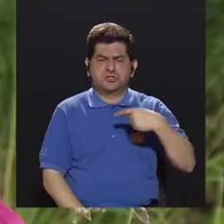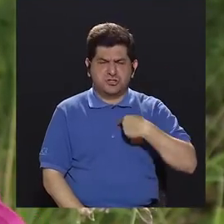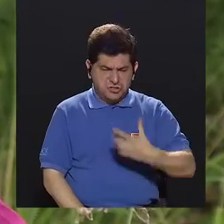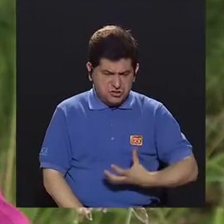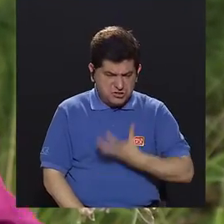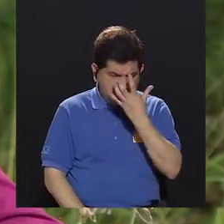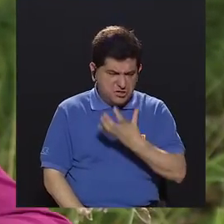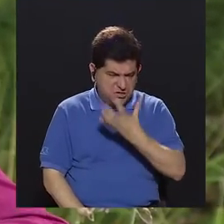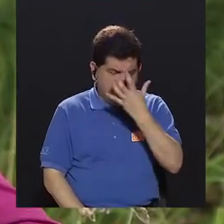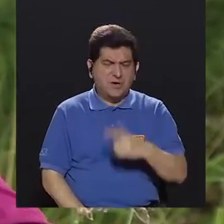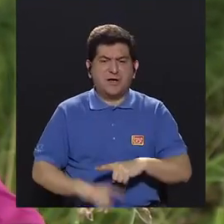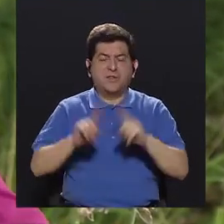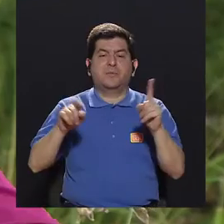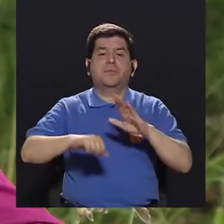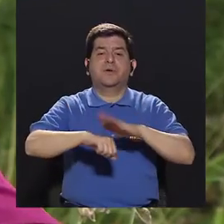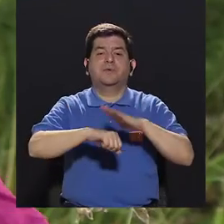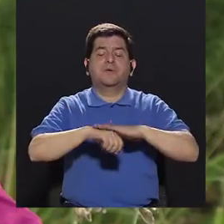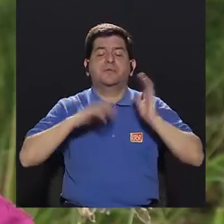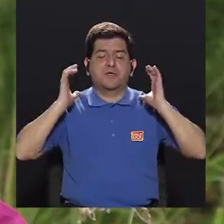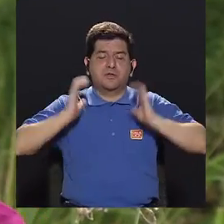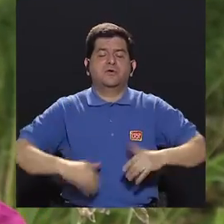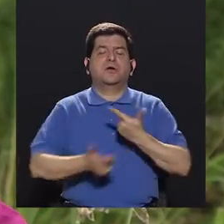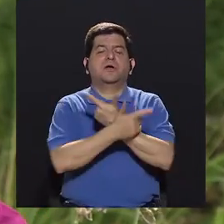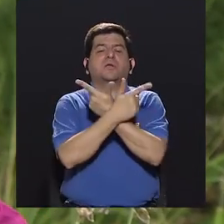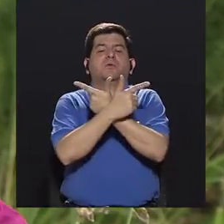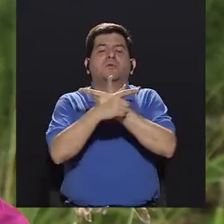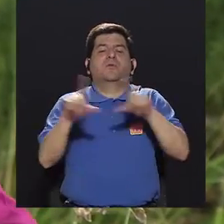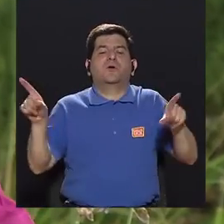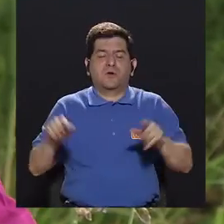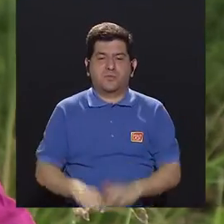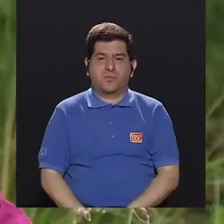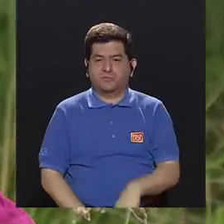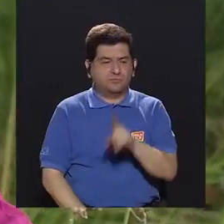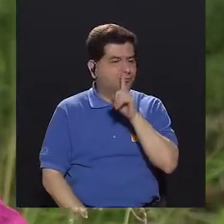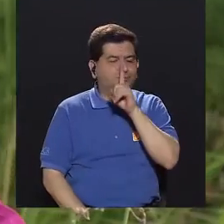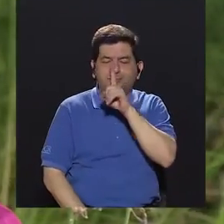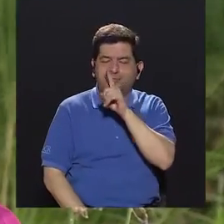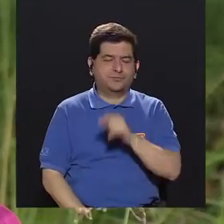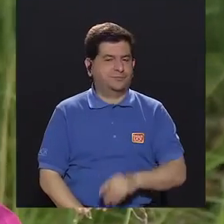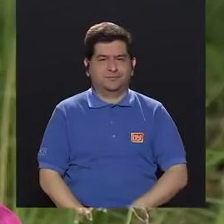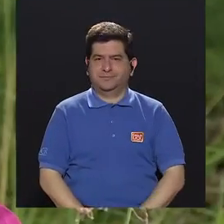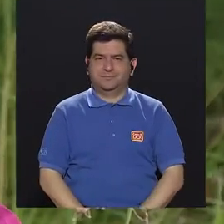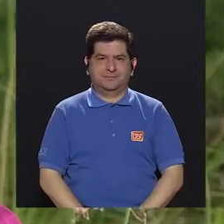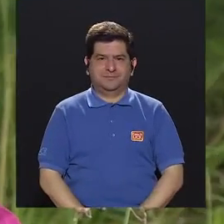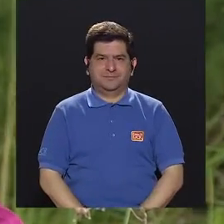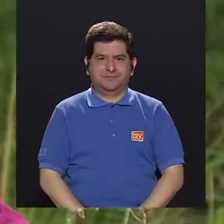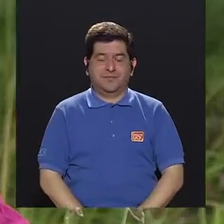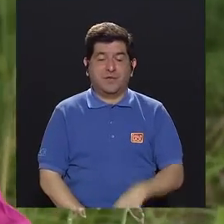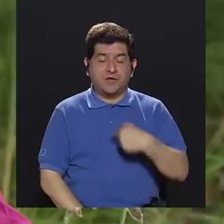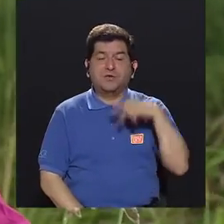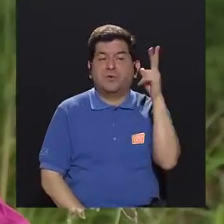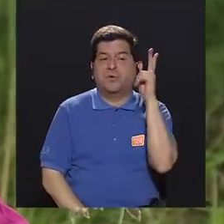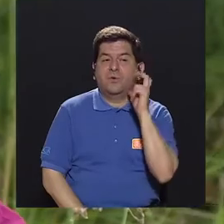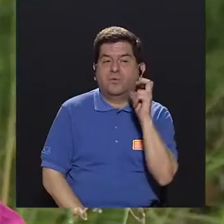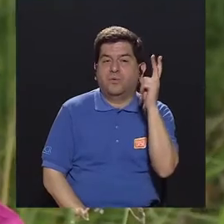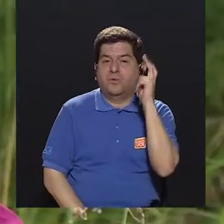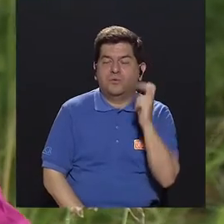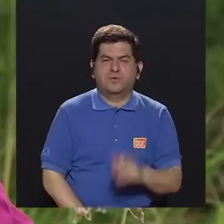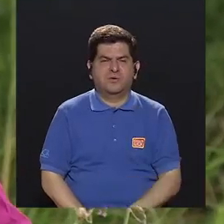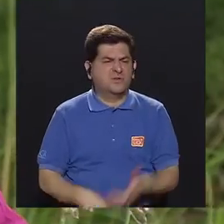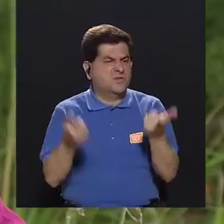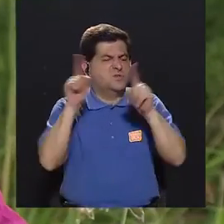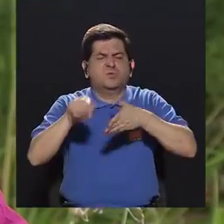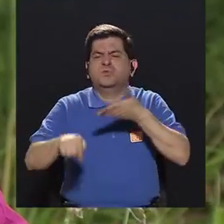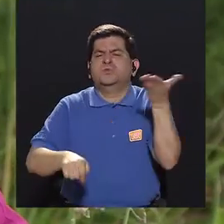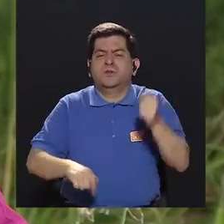estoy molesto bueno pero permito que mi cuerpo se desahogue no lo callo no lo silencio empiezo a escuchar qué